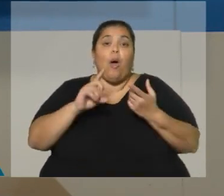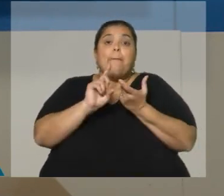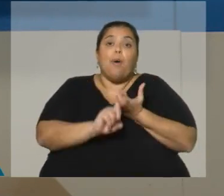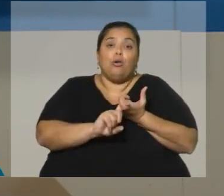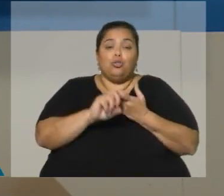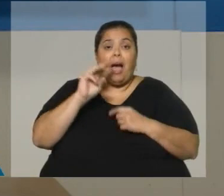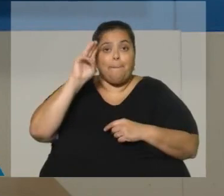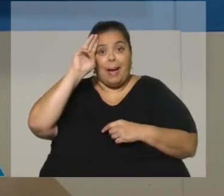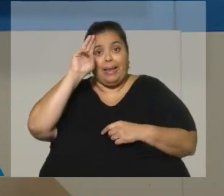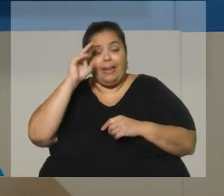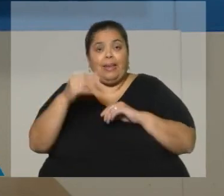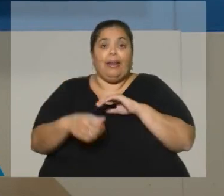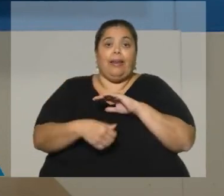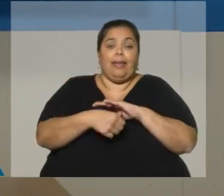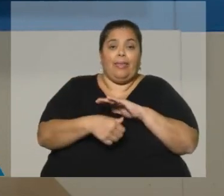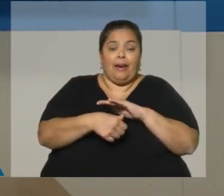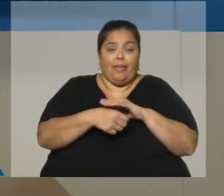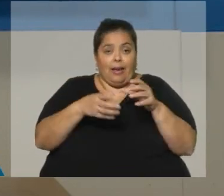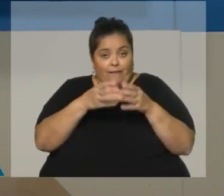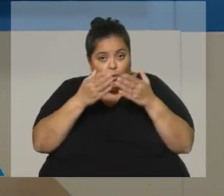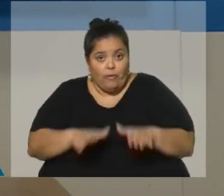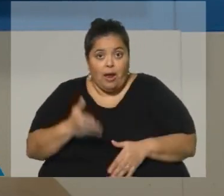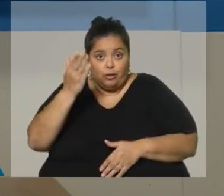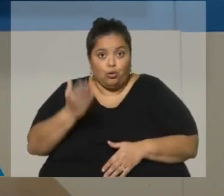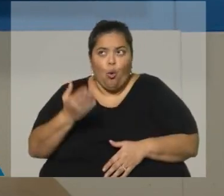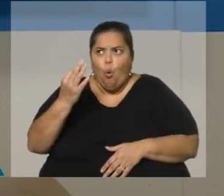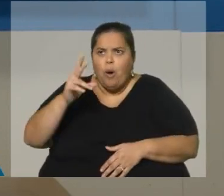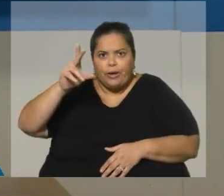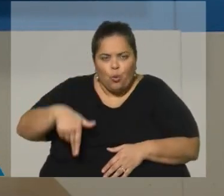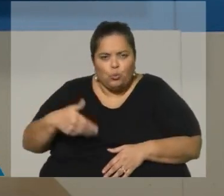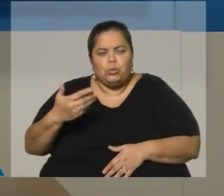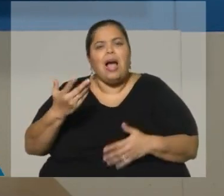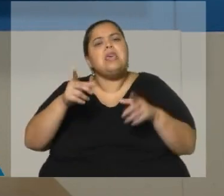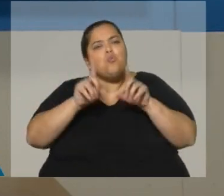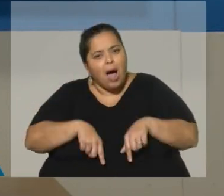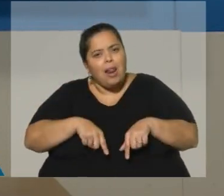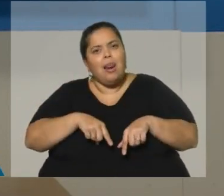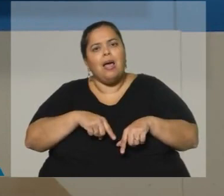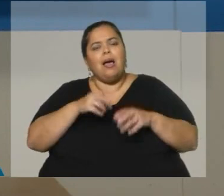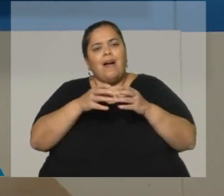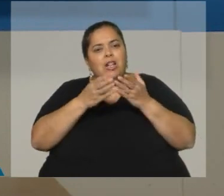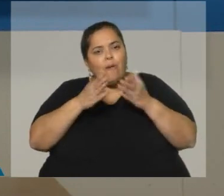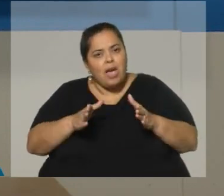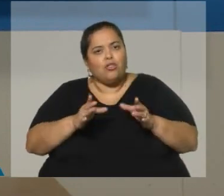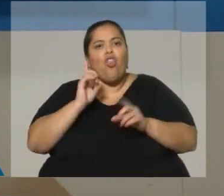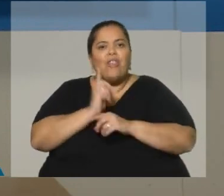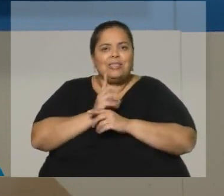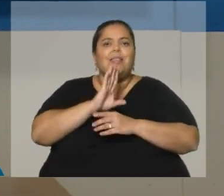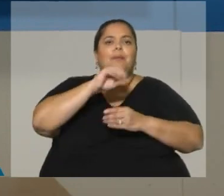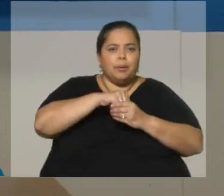del líder caudillo de Cabildo abierto, a pesar de todo, Cabildo abierto haya decidido seguir